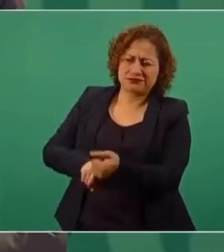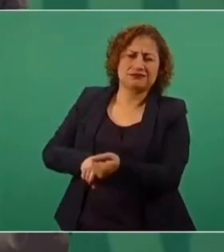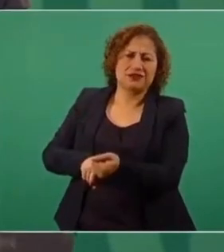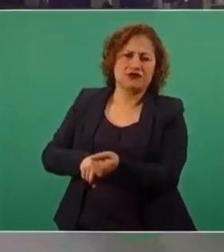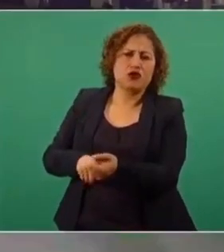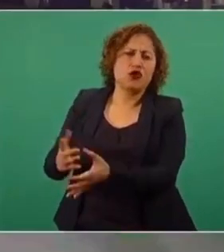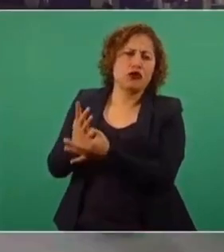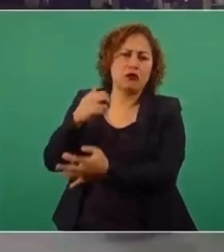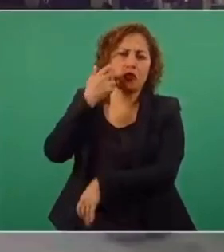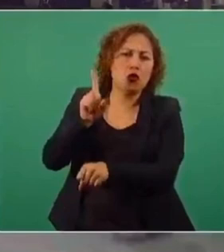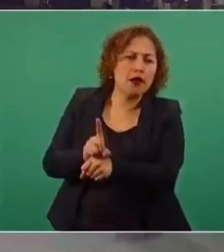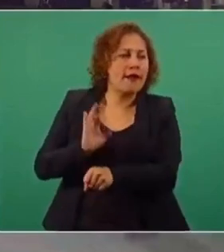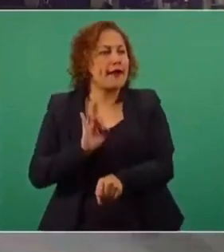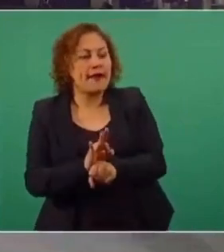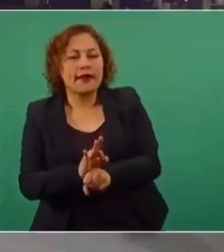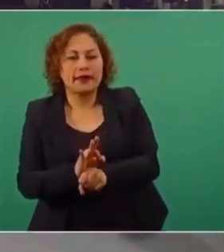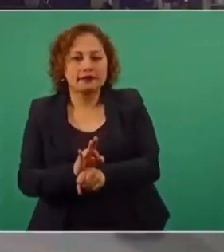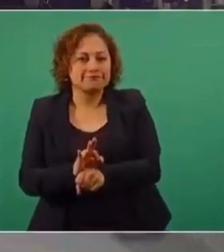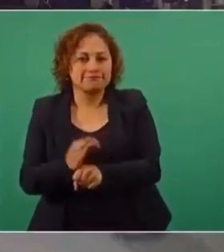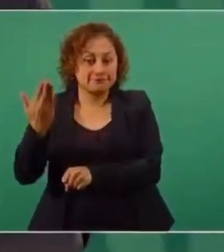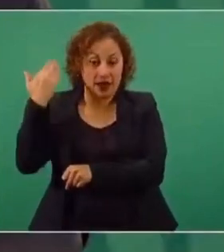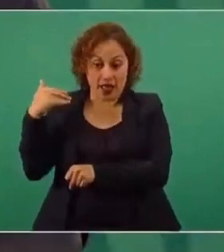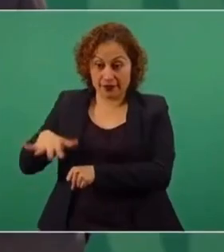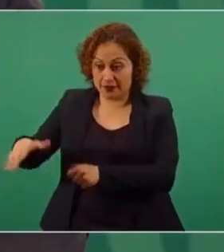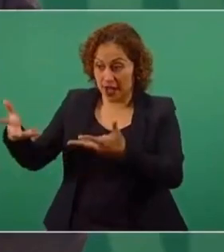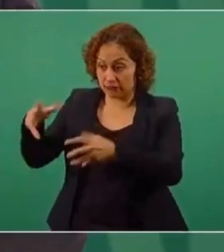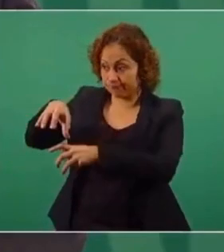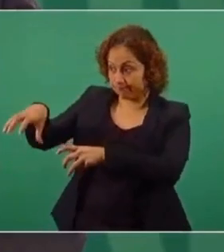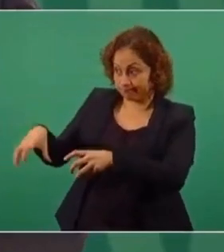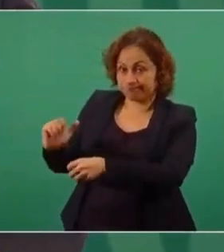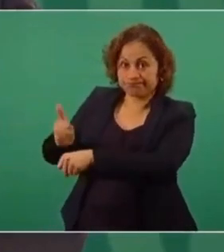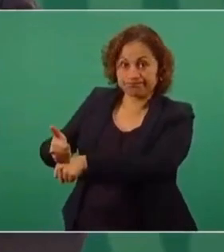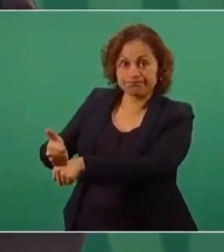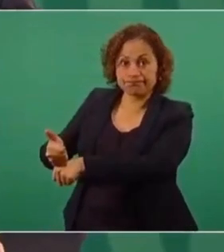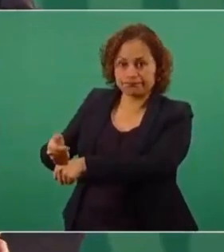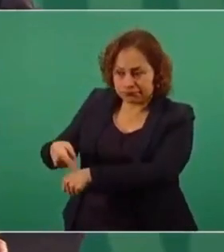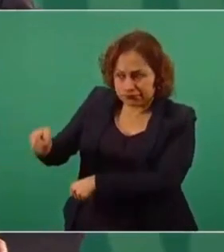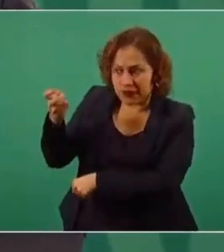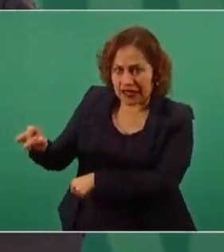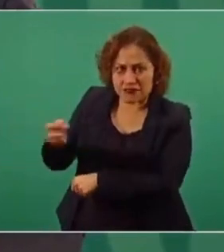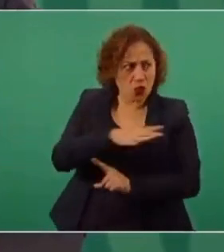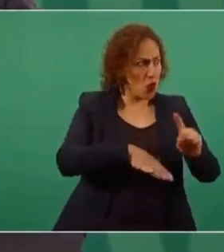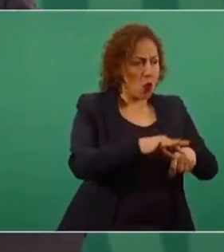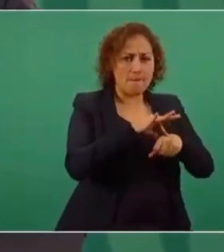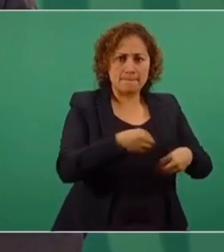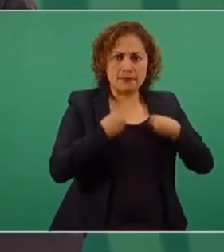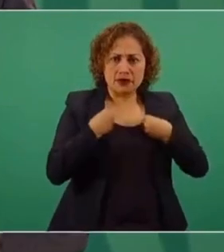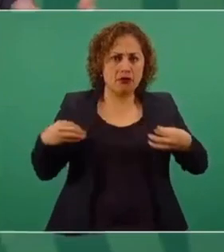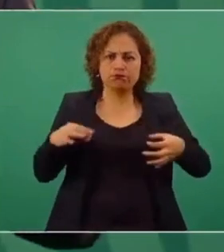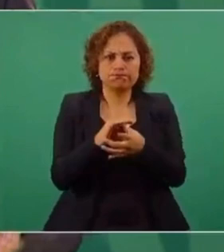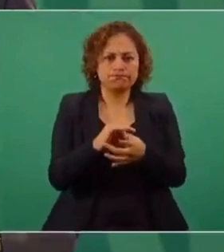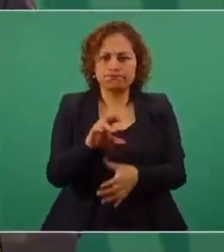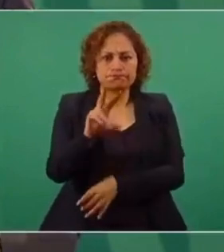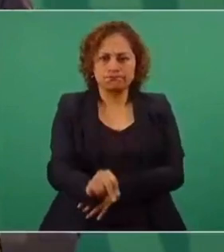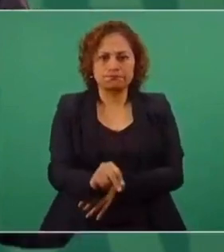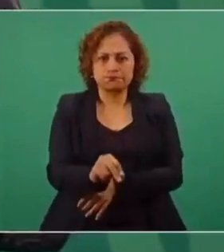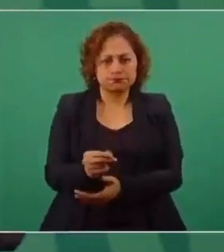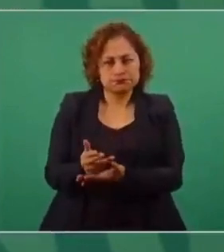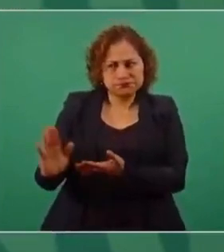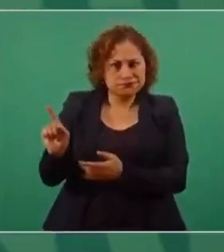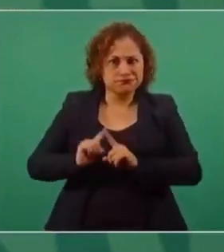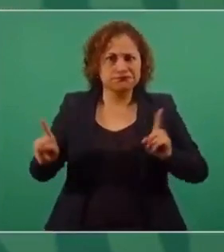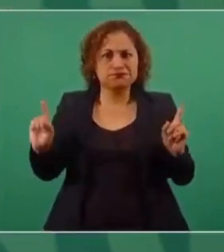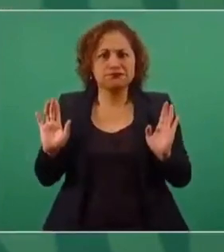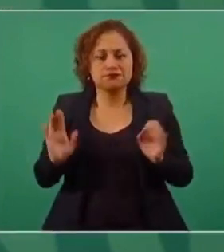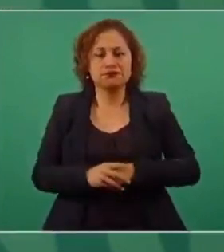filantropía que crearon, no tiene que ver con lo nuestro, es distinto. Además,